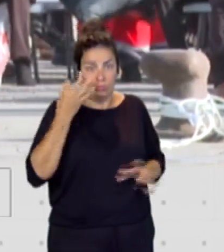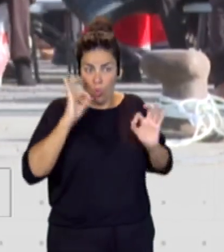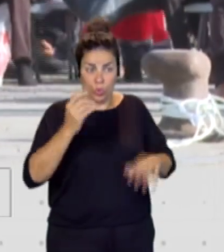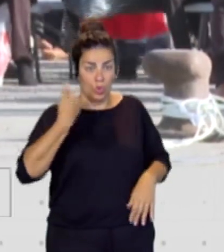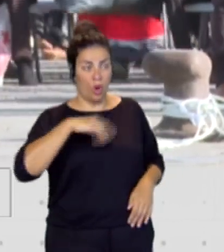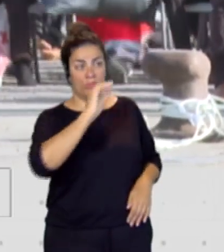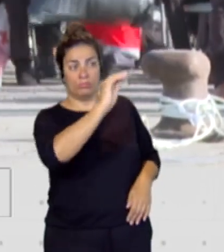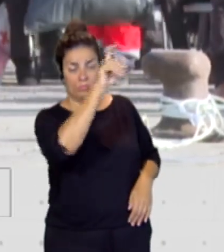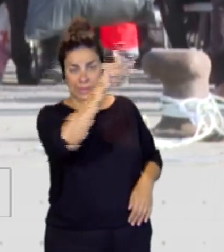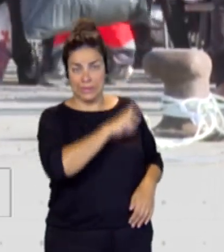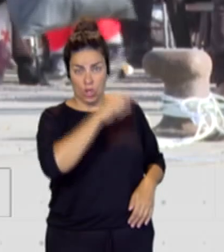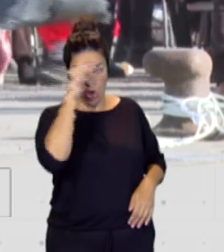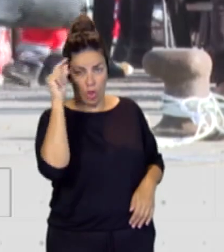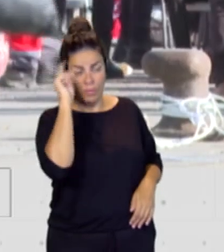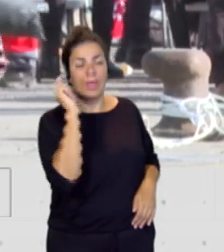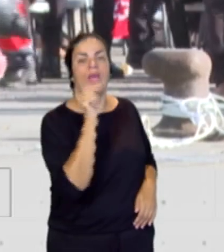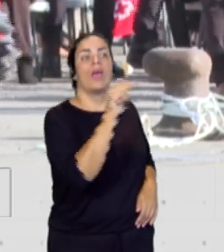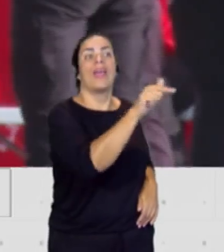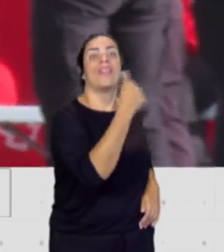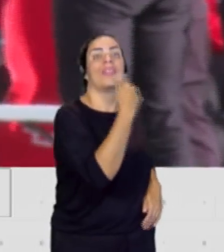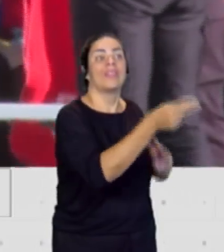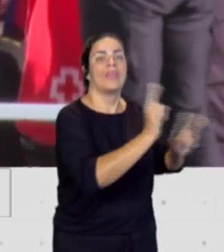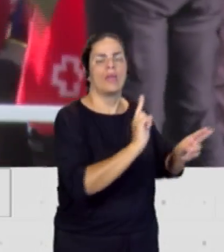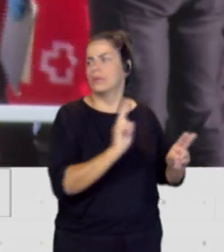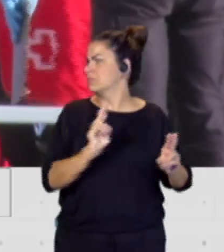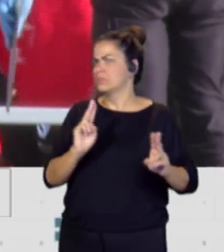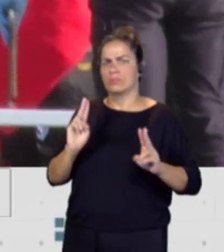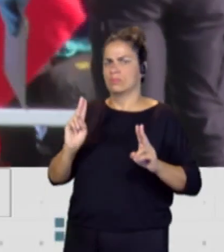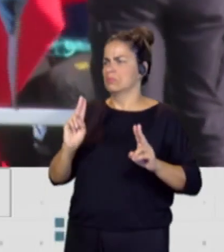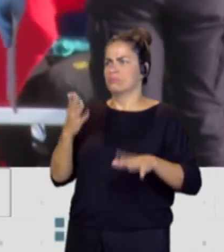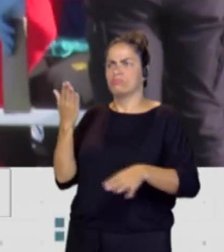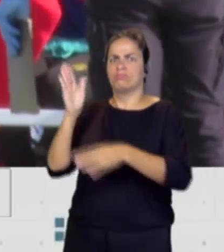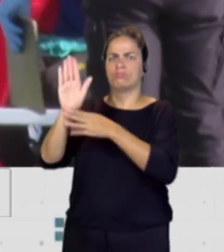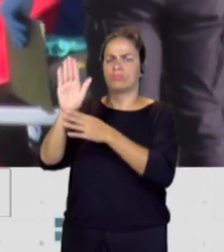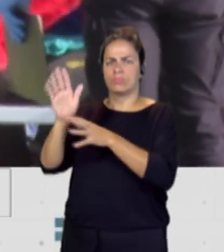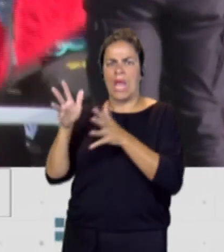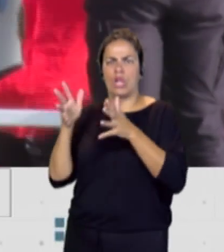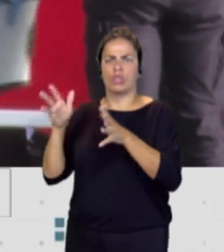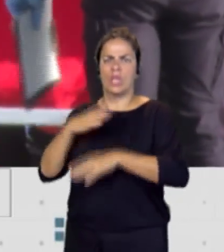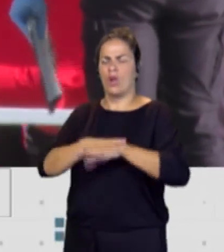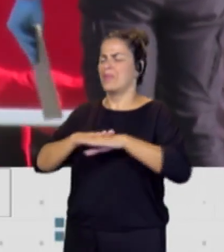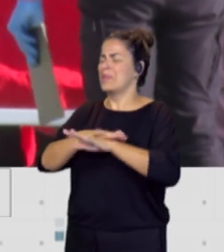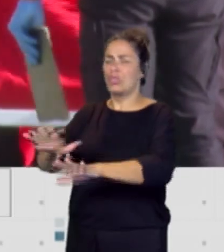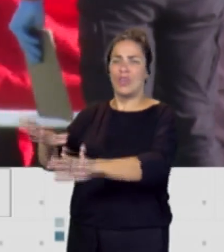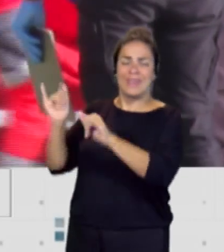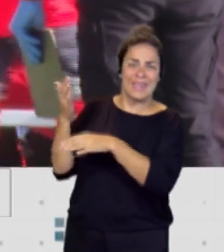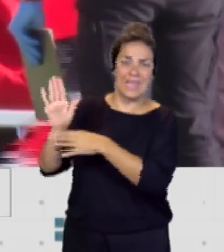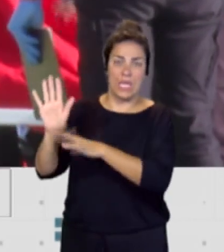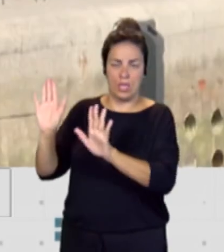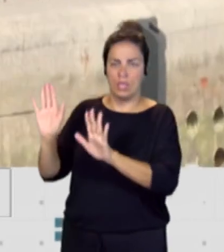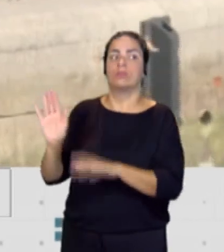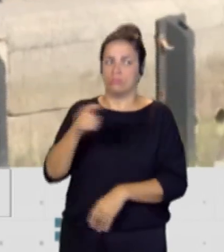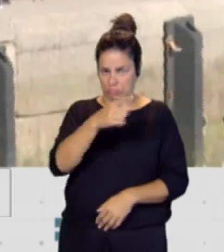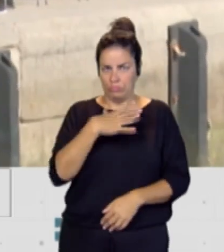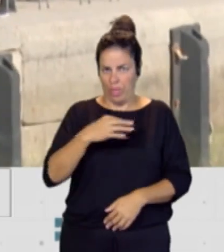Domínguez decía que ni se nos ocurriera llevar esto al Consejo de Ministros y lo pueden ustedes buscar en